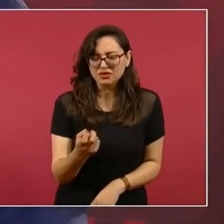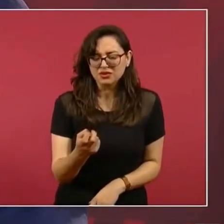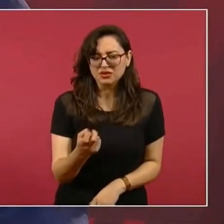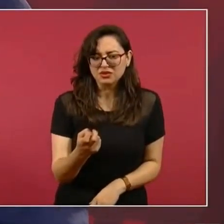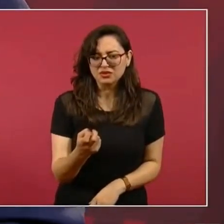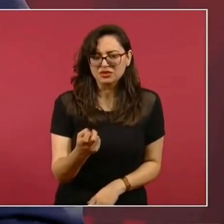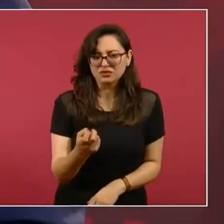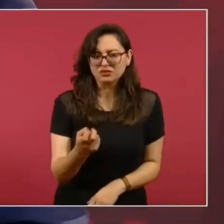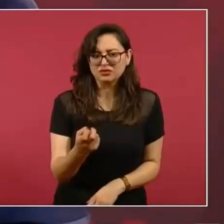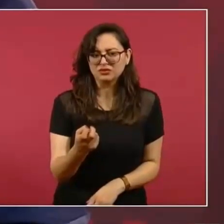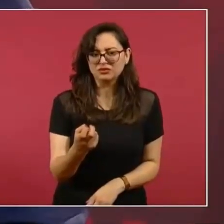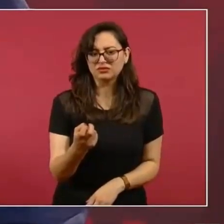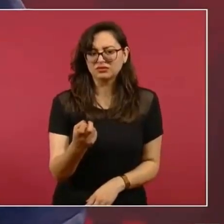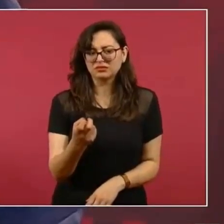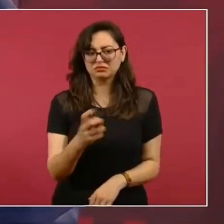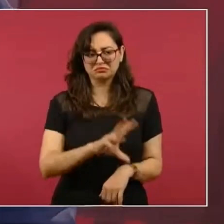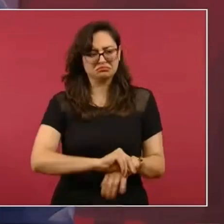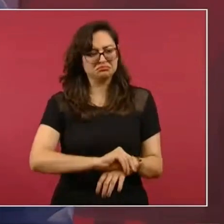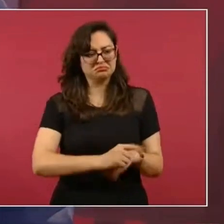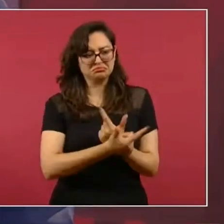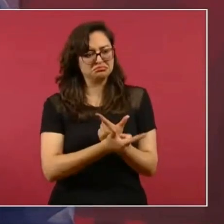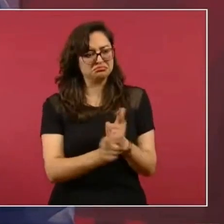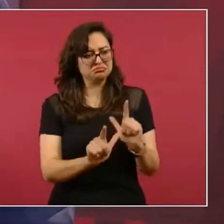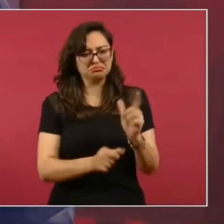Lo dejas en libertad.